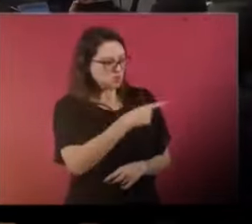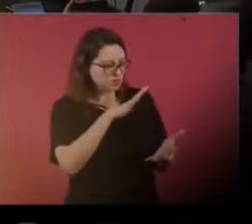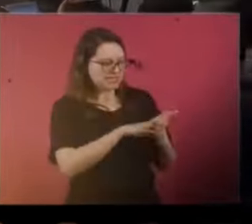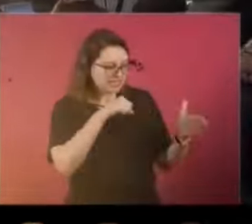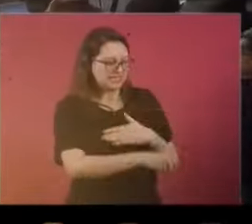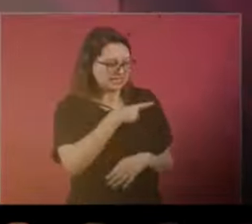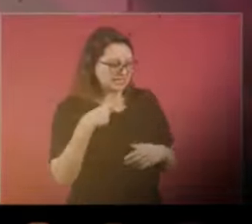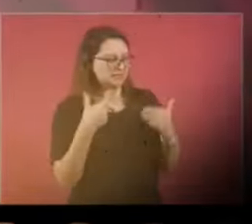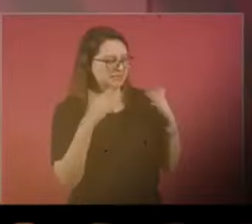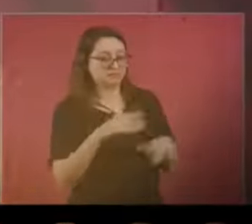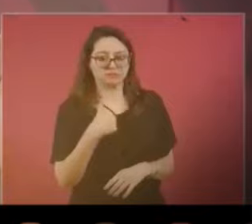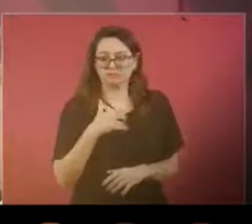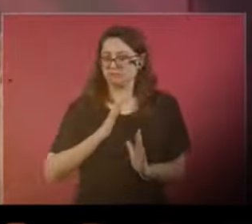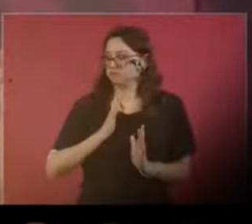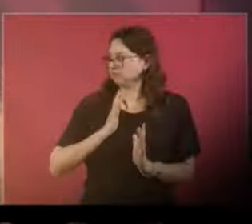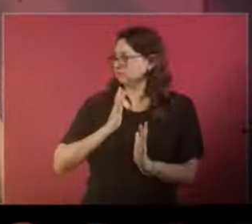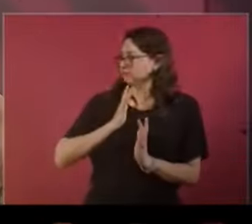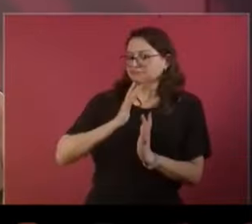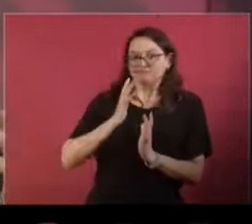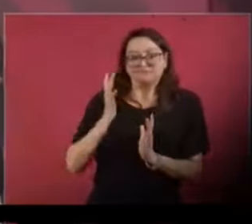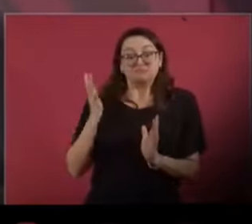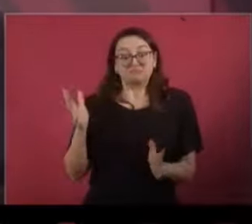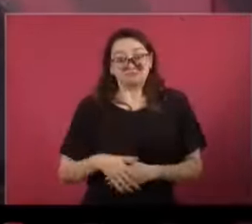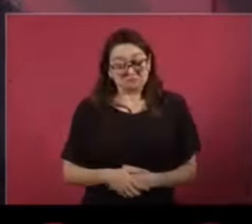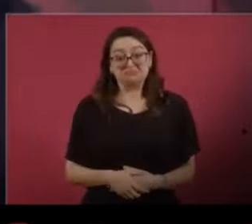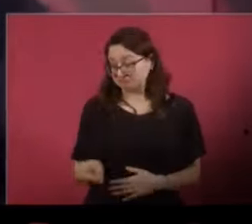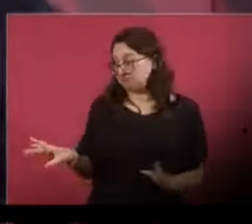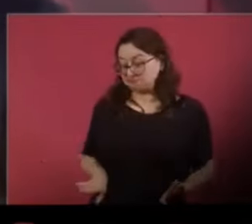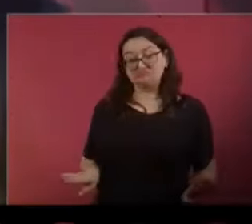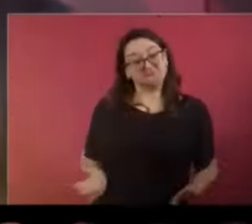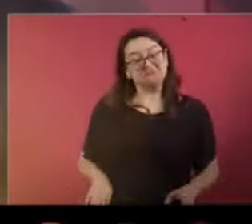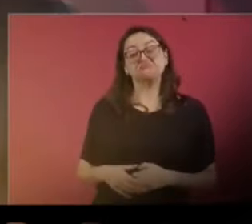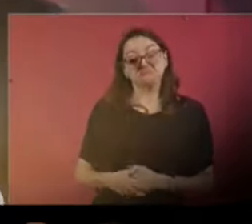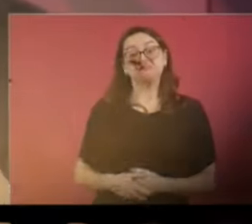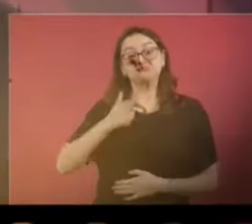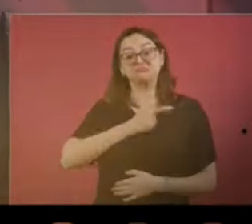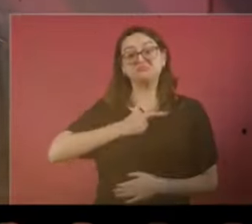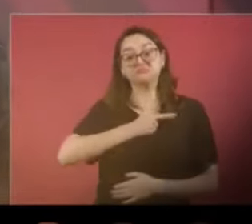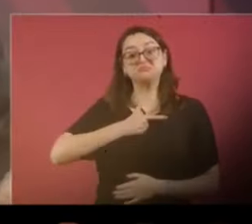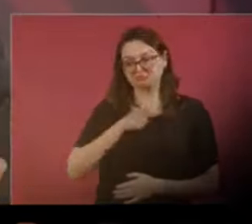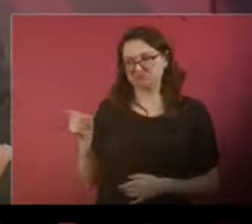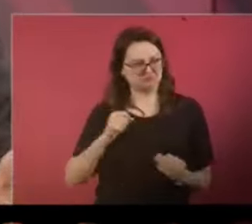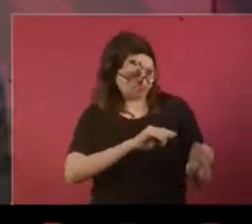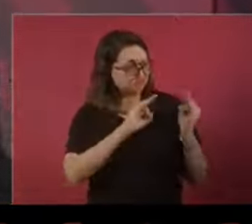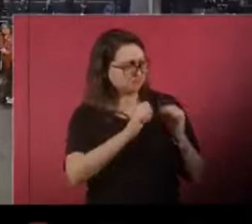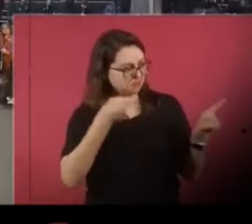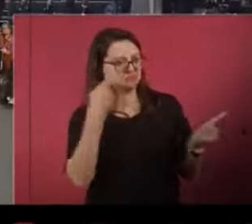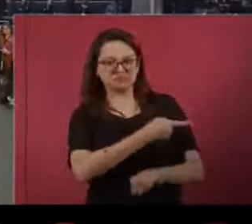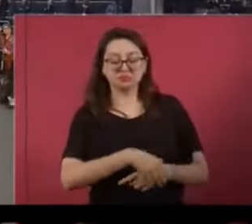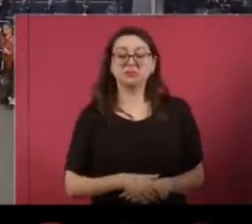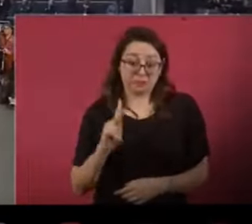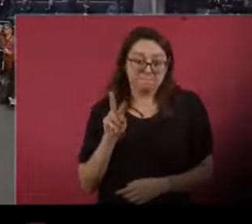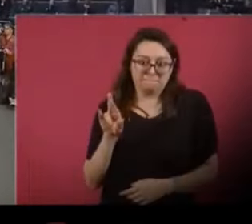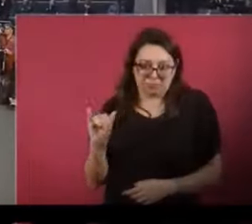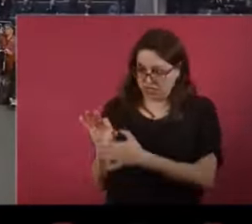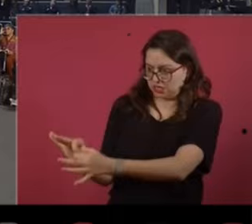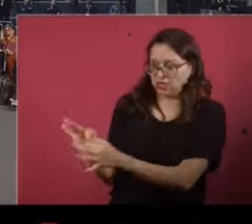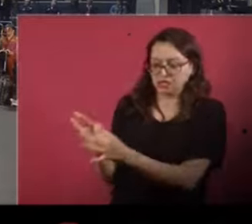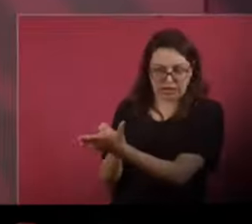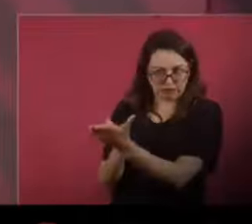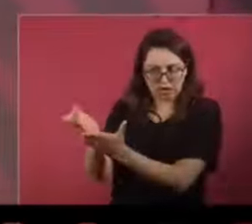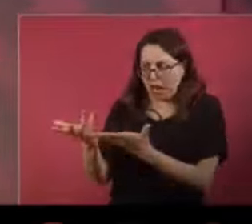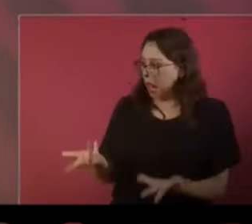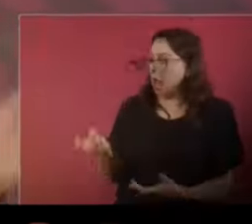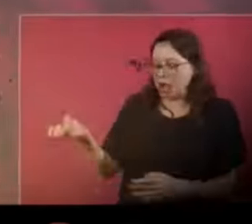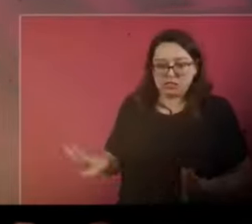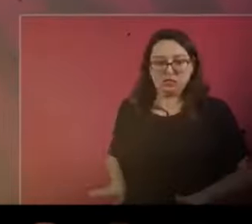Y me quedé así. Ya terminó, y me gustó su actitud, porque actuó con lealtad a quien lo